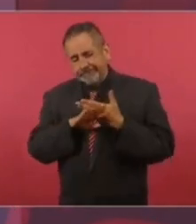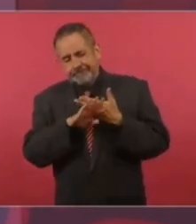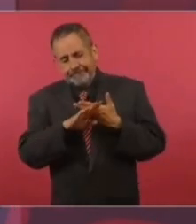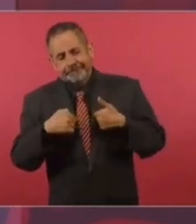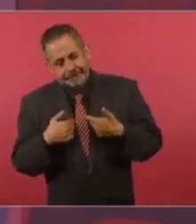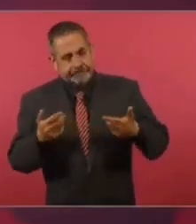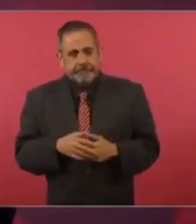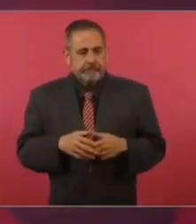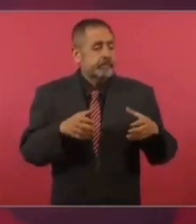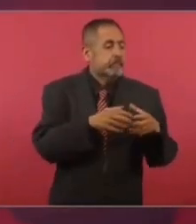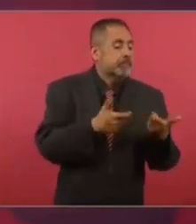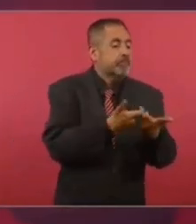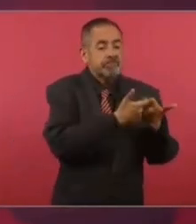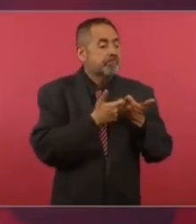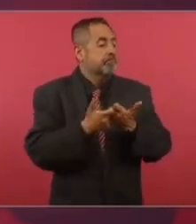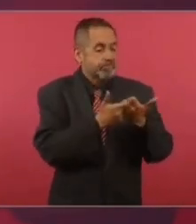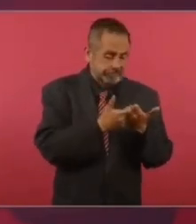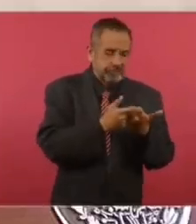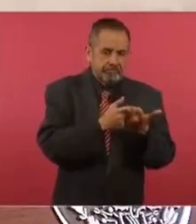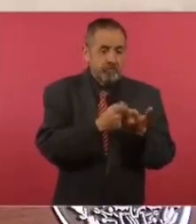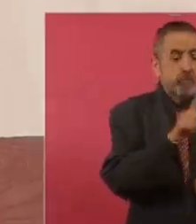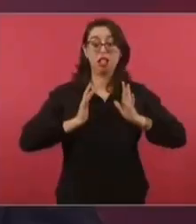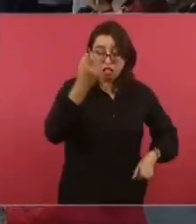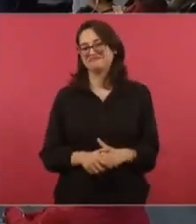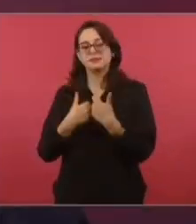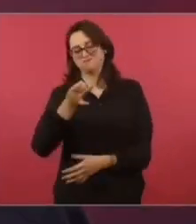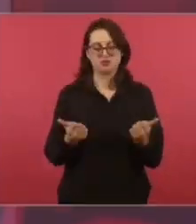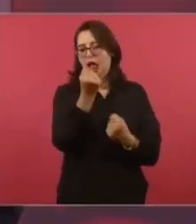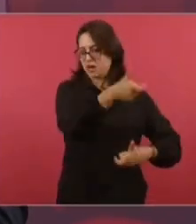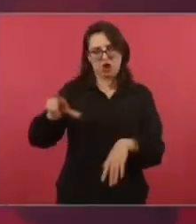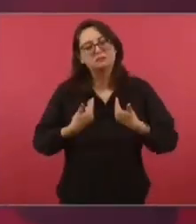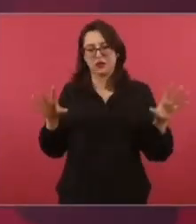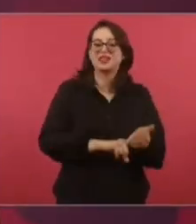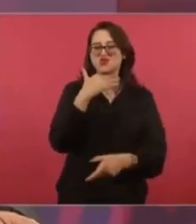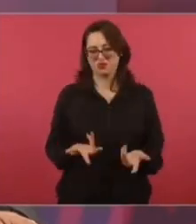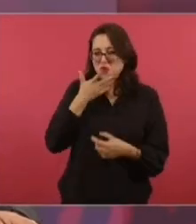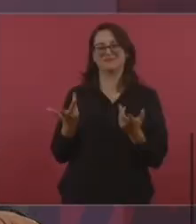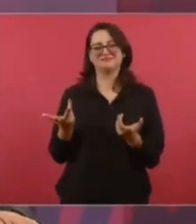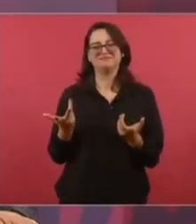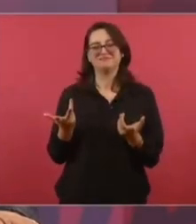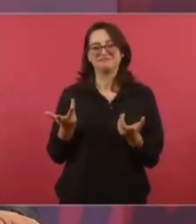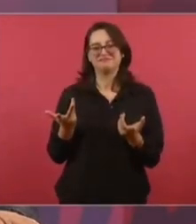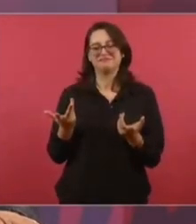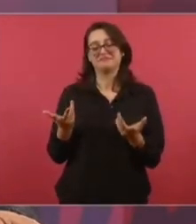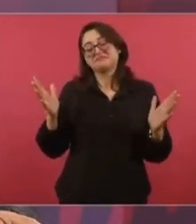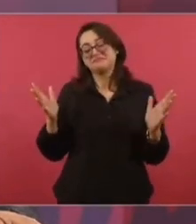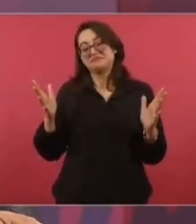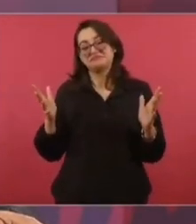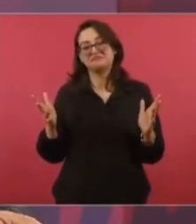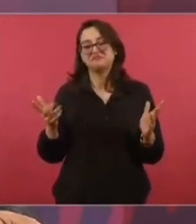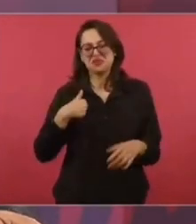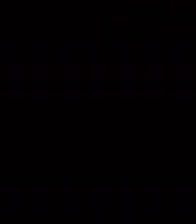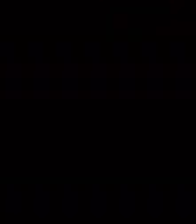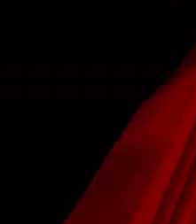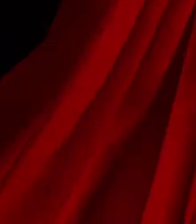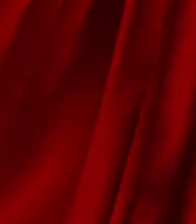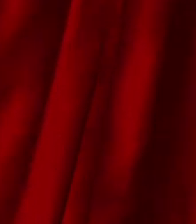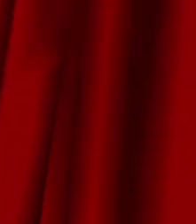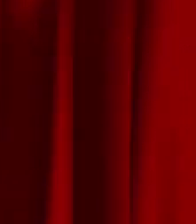Entre otras cosas, pasan la charola a millones de dólares. Unos momentos después. Para comenzar tu pregunta, venga la que tengo.